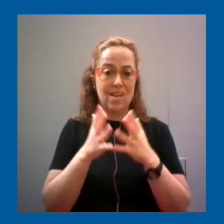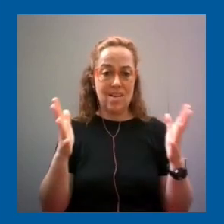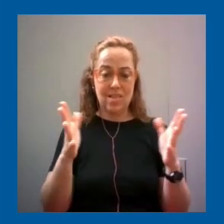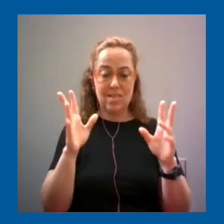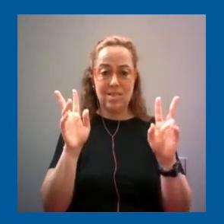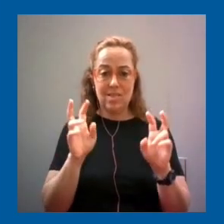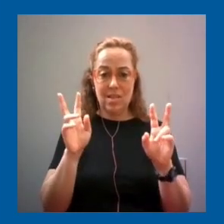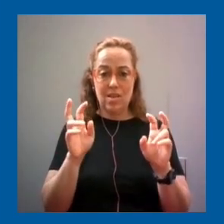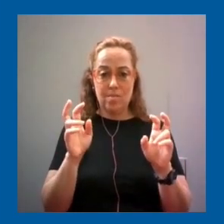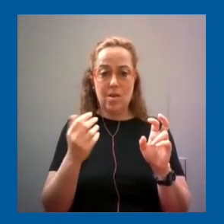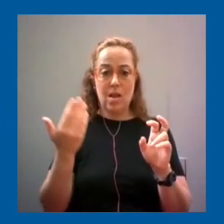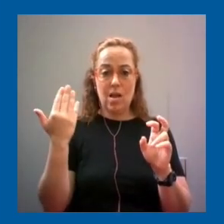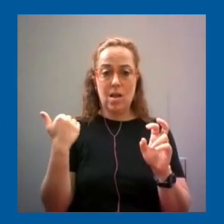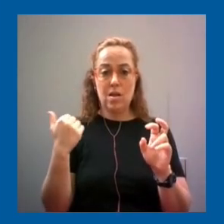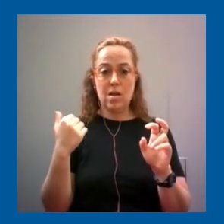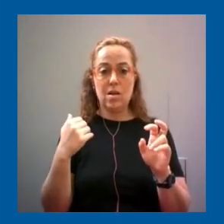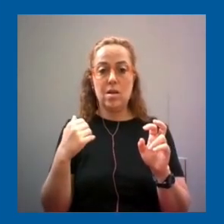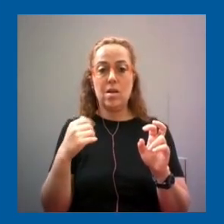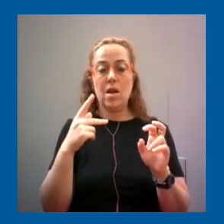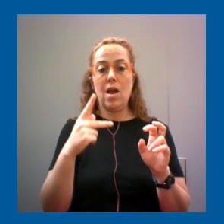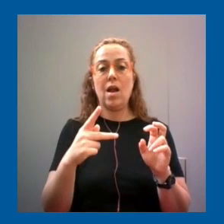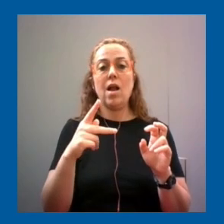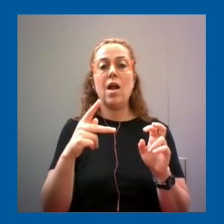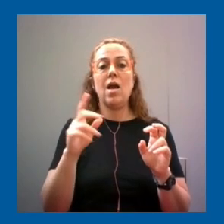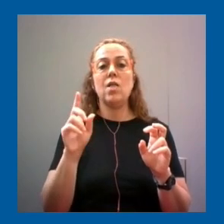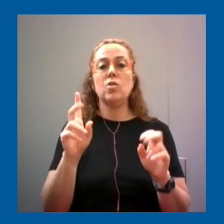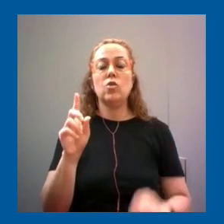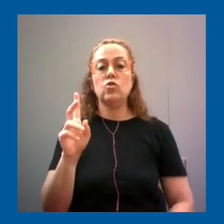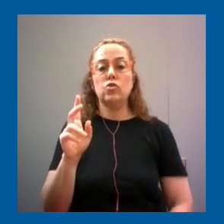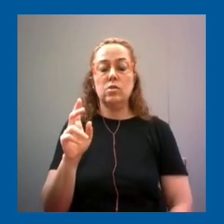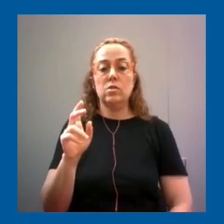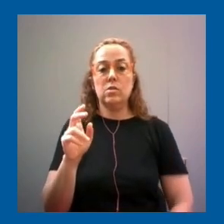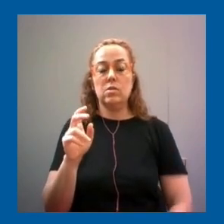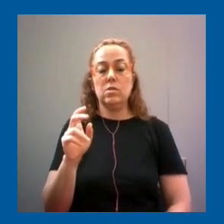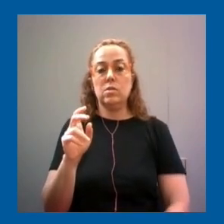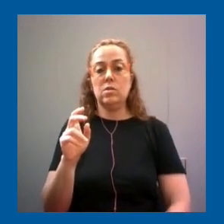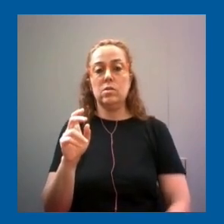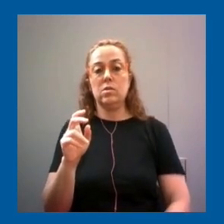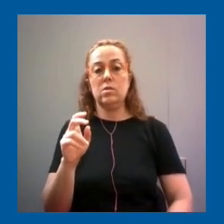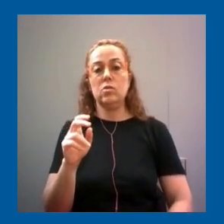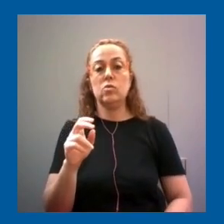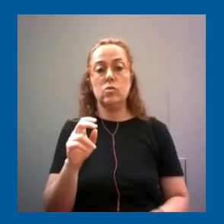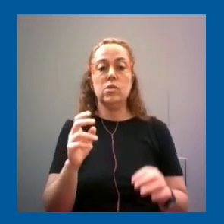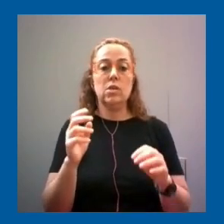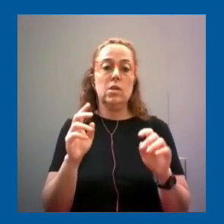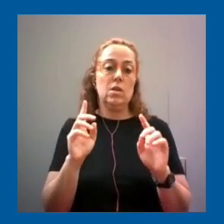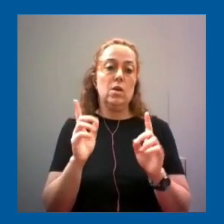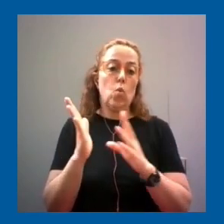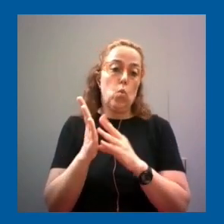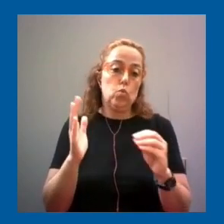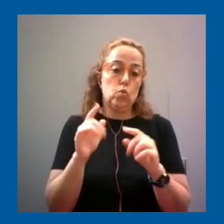K12 de hecho el K12 fue parte de las referencias que se utilizaron que utilizó el equipo de programas de esta unidad curricular para